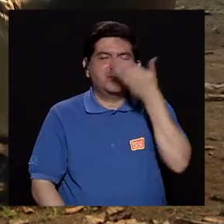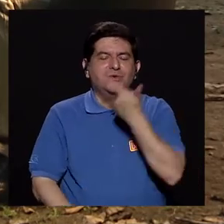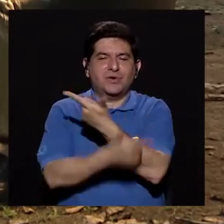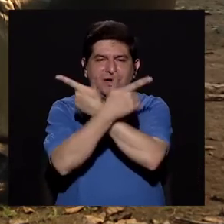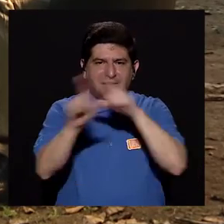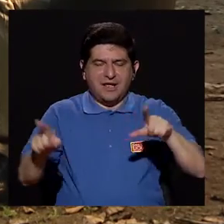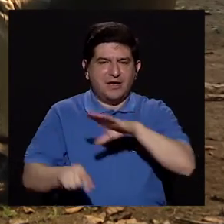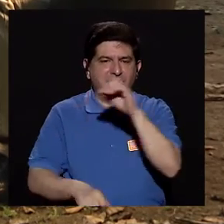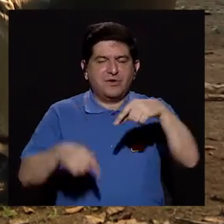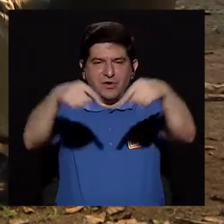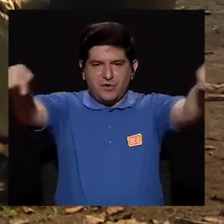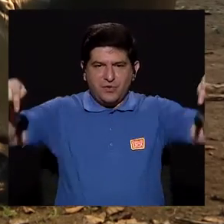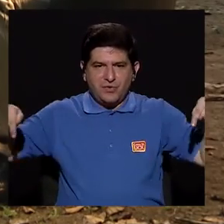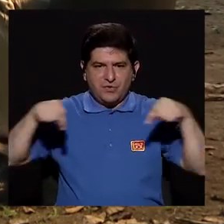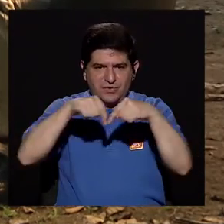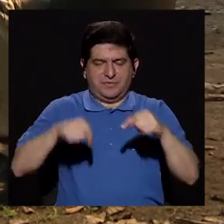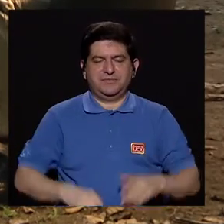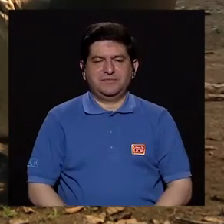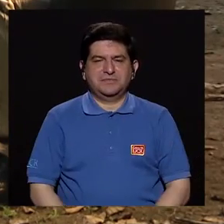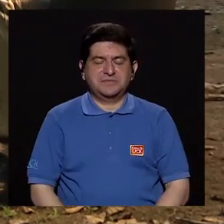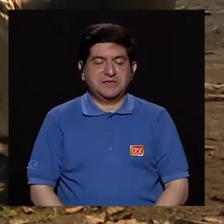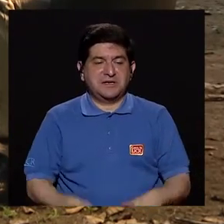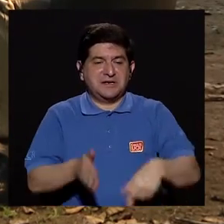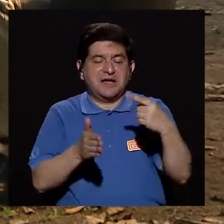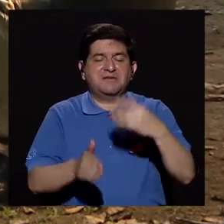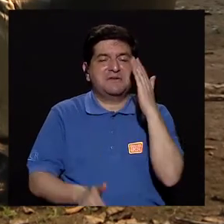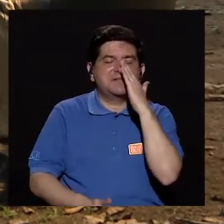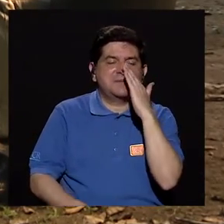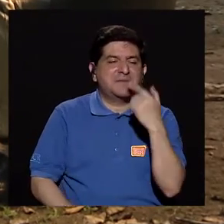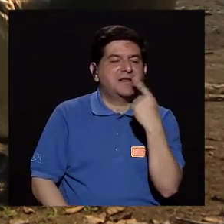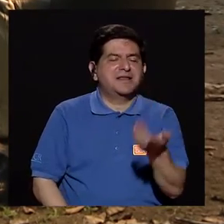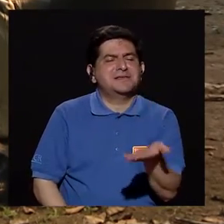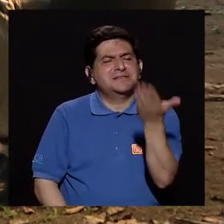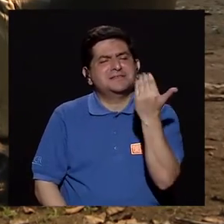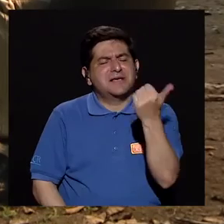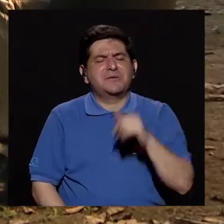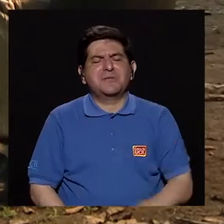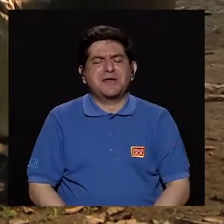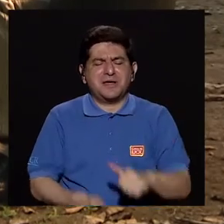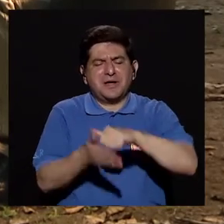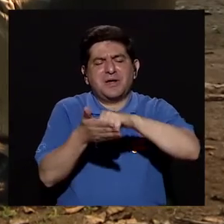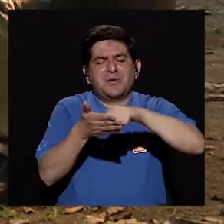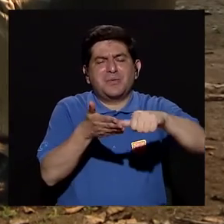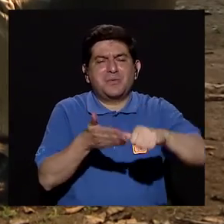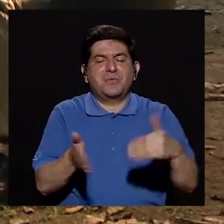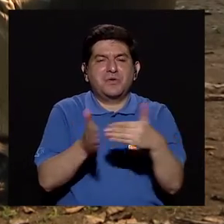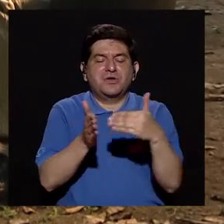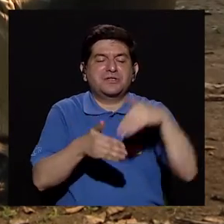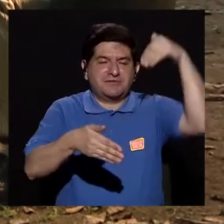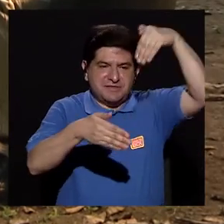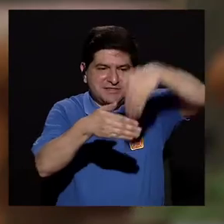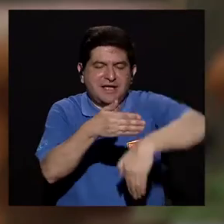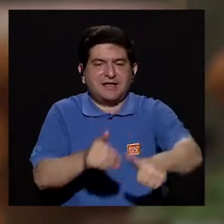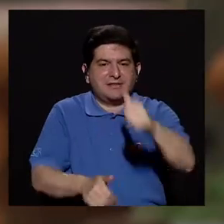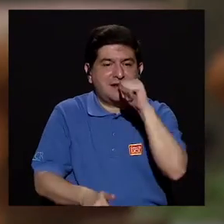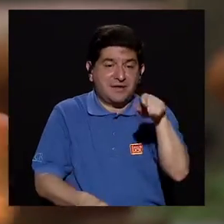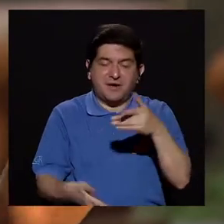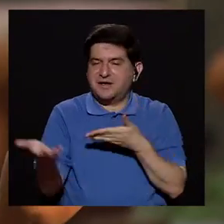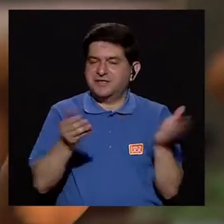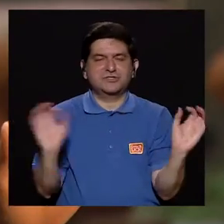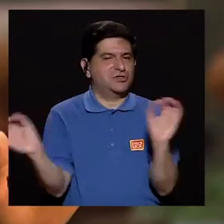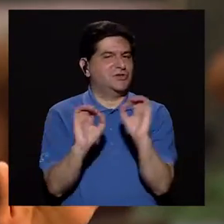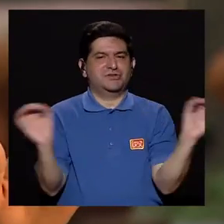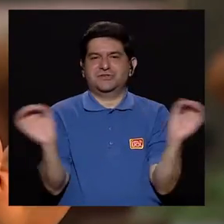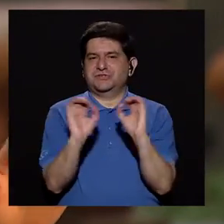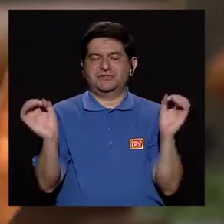o en la piscina, al chiquillo, ¿verdad? No es raro ver a la mamá que le dice, venga, para poner el filtro solar y le ponen ahí y el chiquillo se vuelve a consumir. Eso no